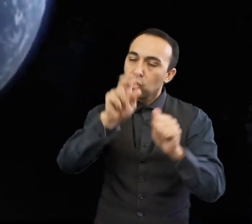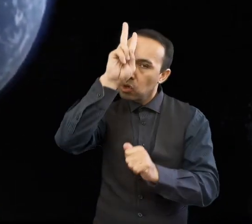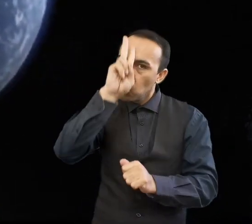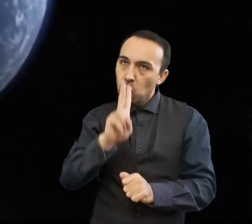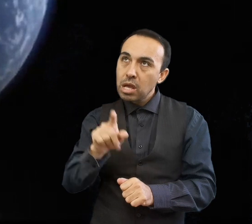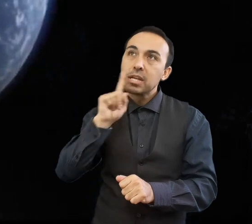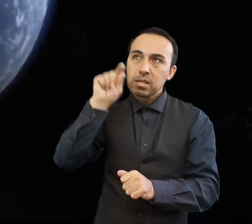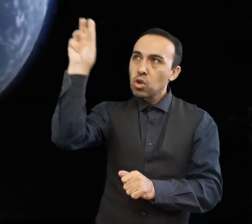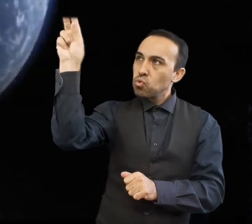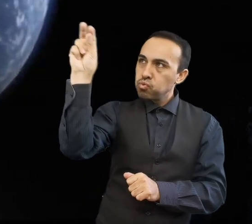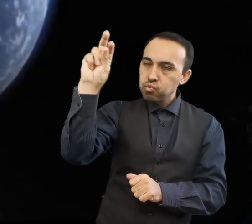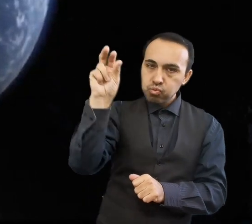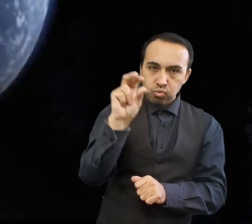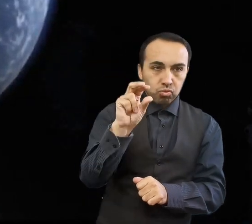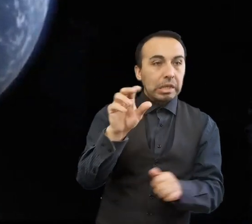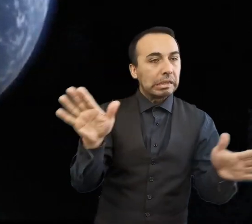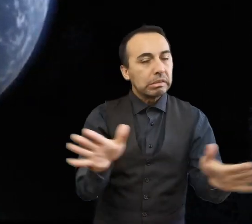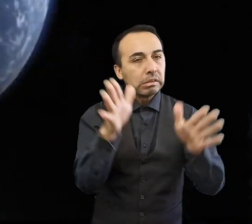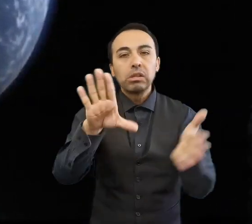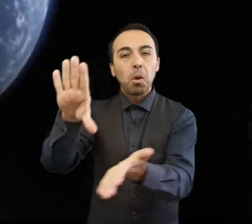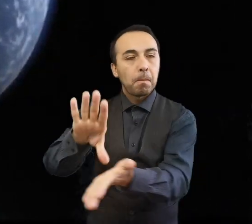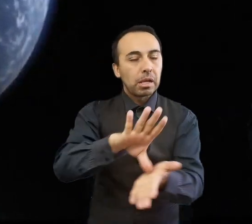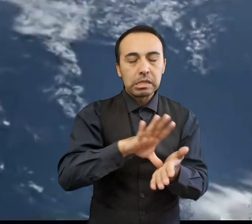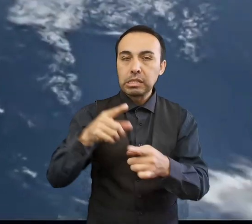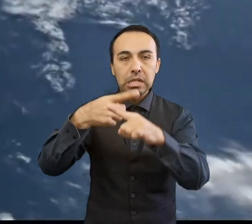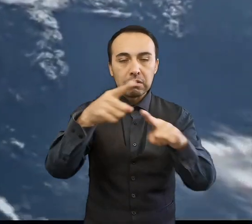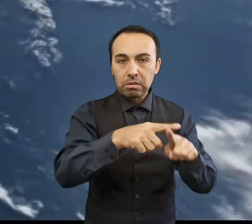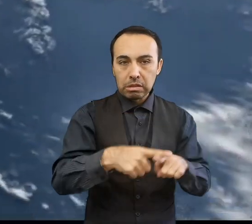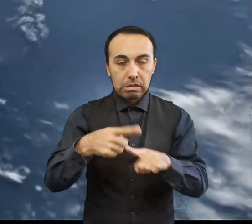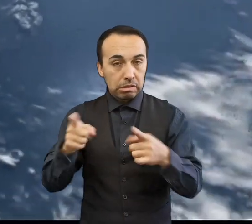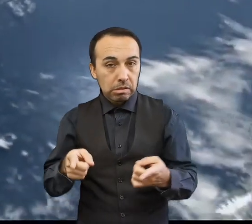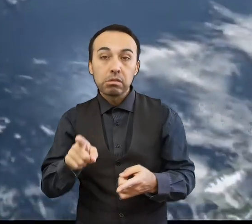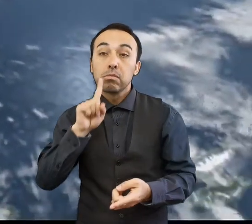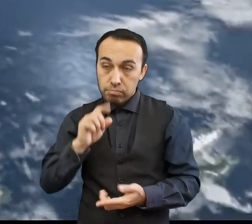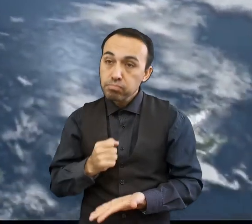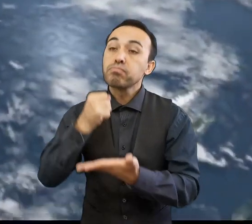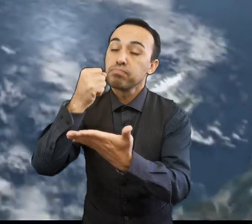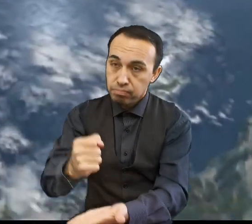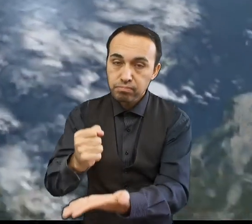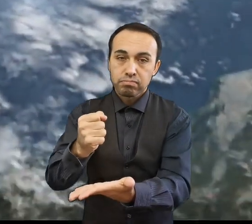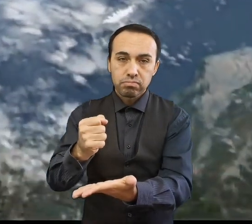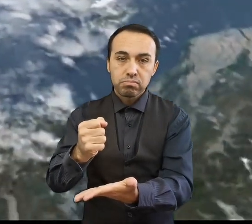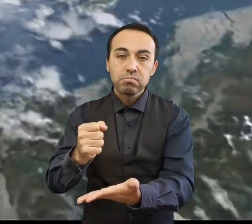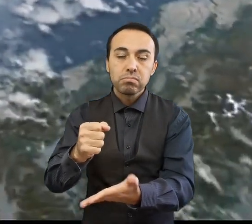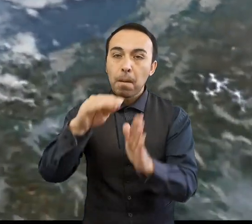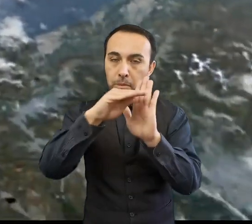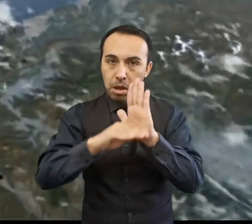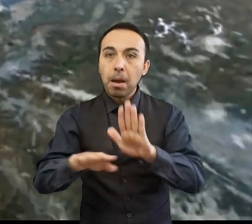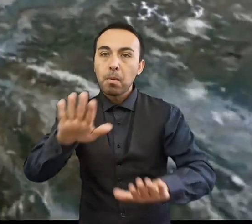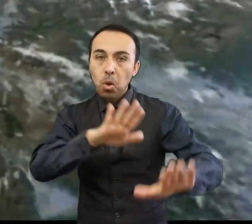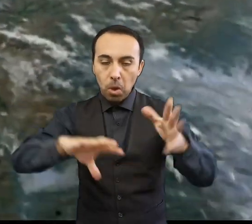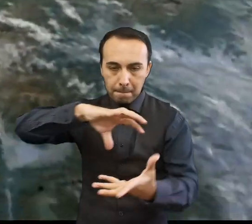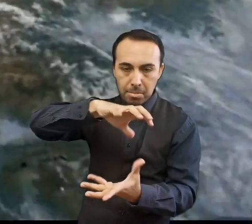naciones y a quienes tengan los recursos a invertir en iniciativas para proteger al planeta. Una forma de